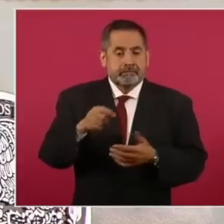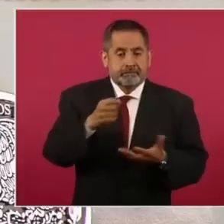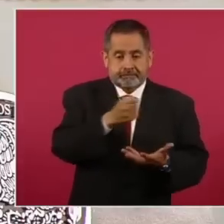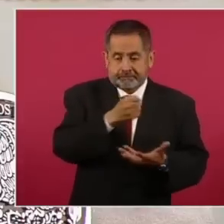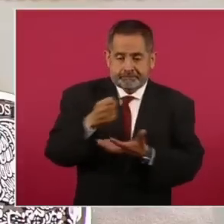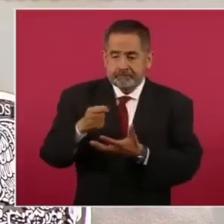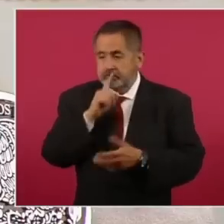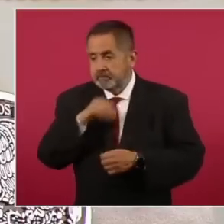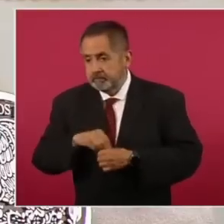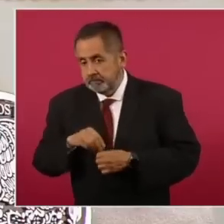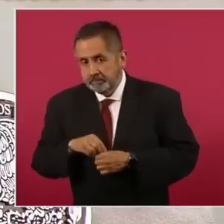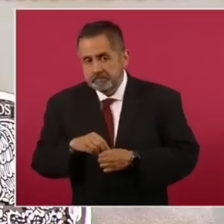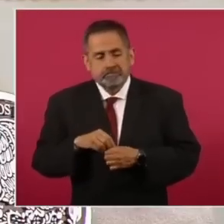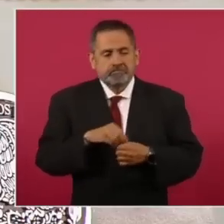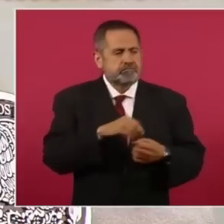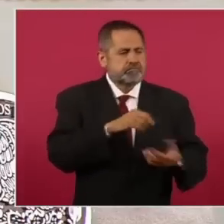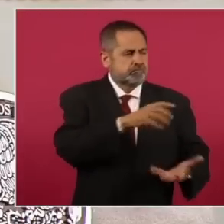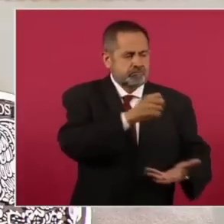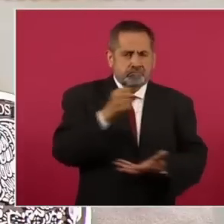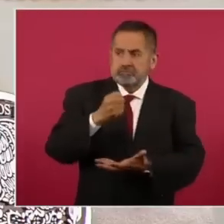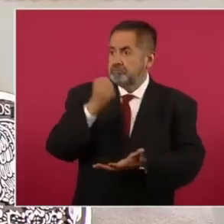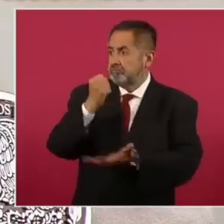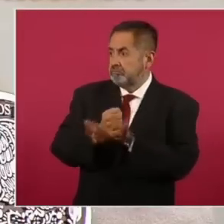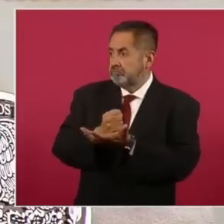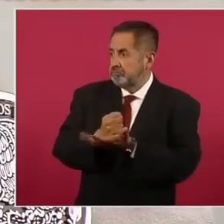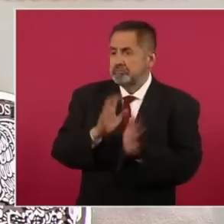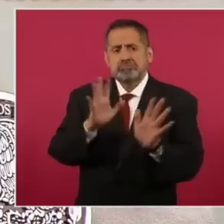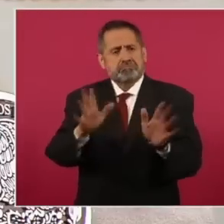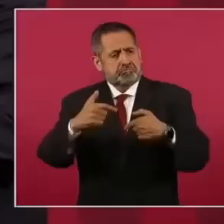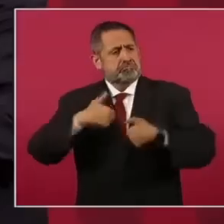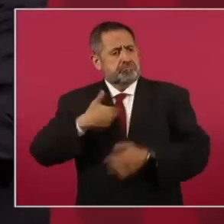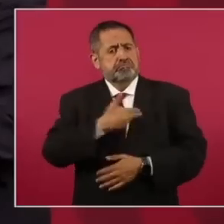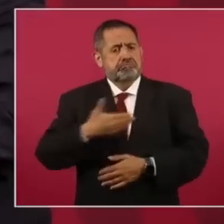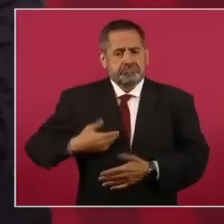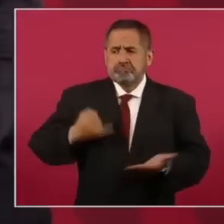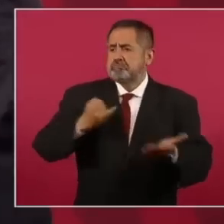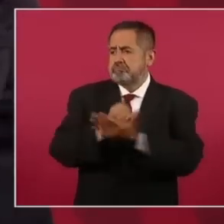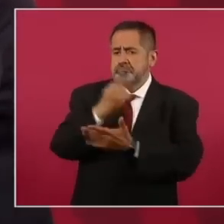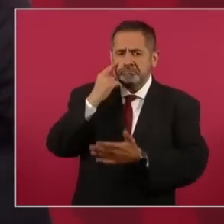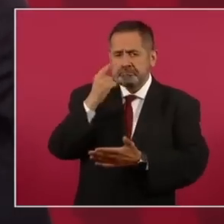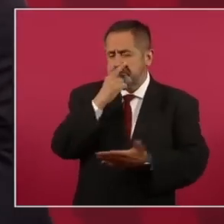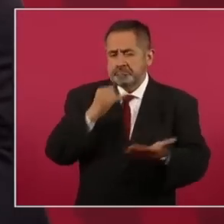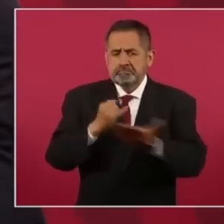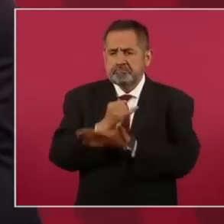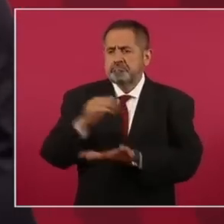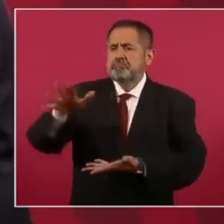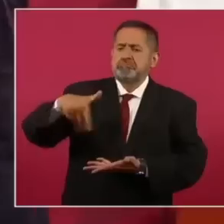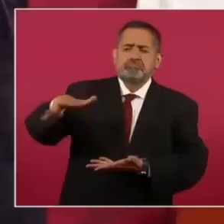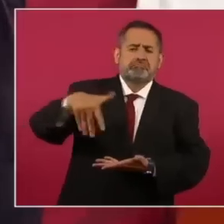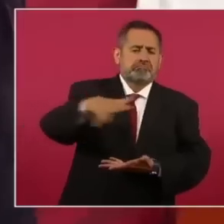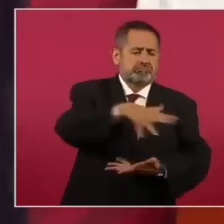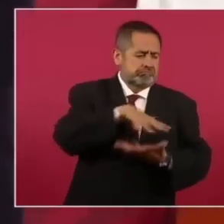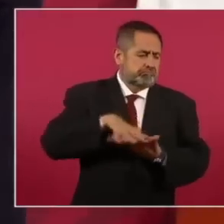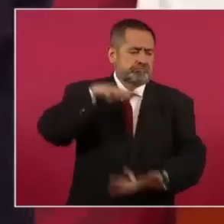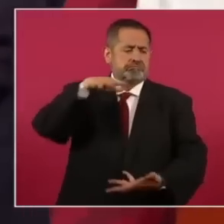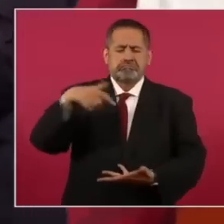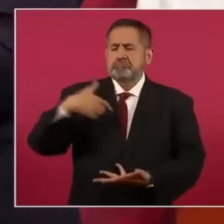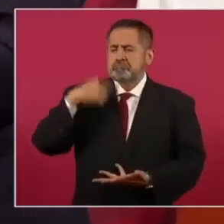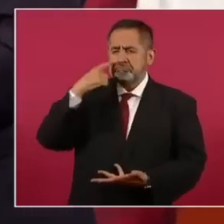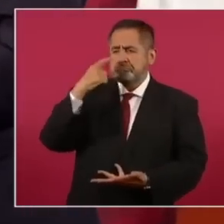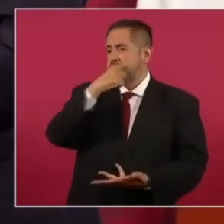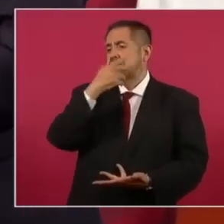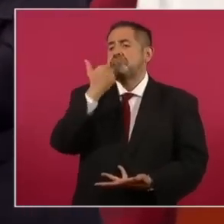la partida secreta en un instrumento exclusivo del presidente con el cual el presidente se hacía la gran bolsa y repartía lo que le daba a la gana.